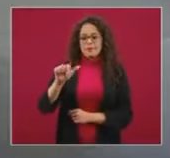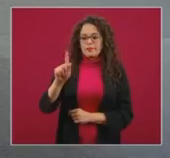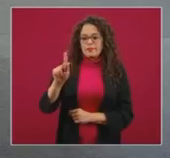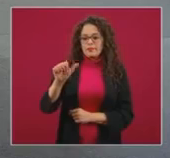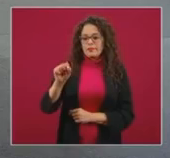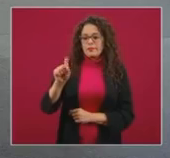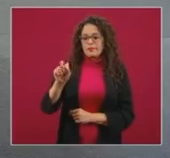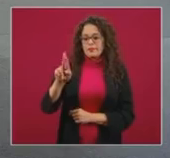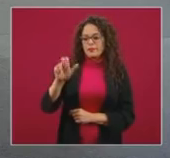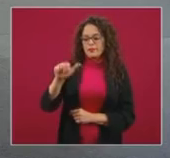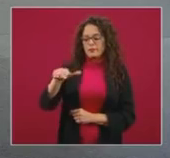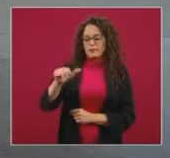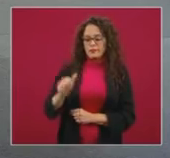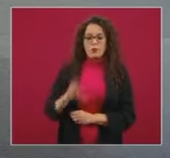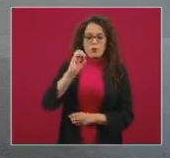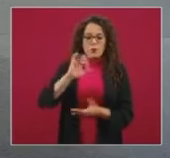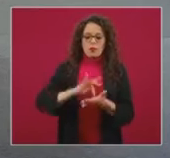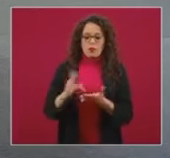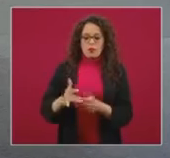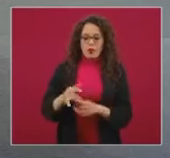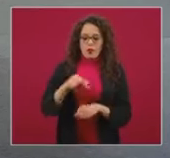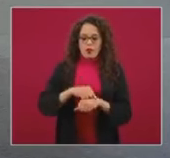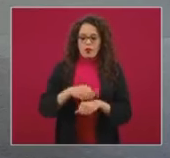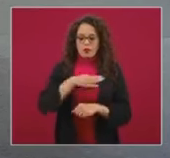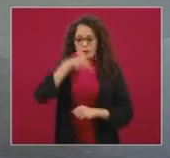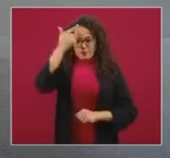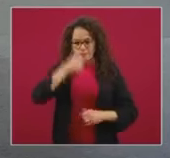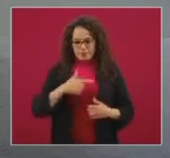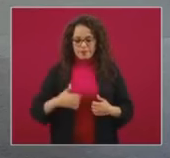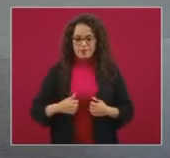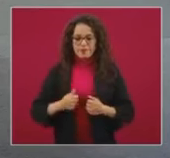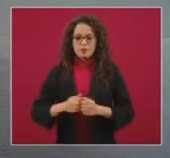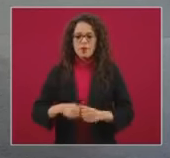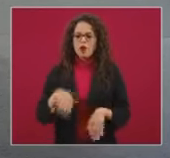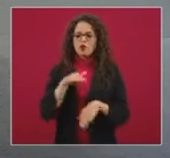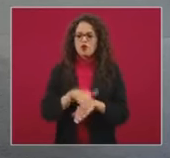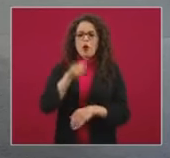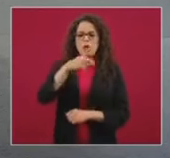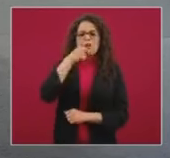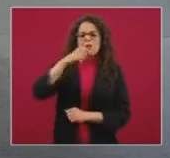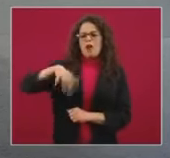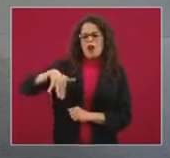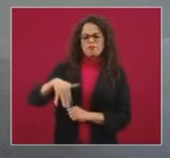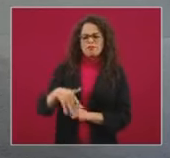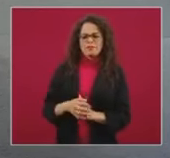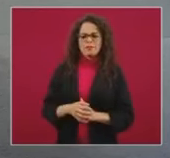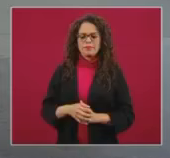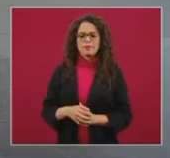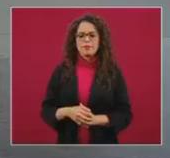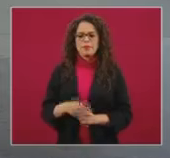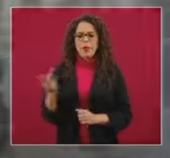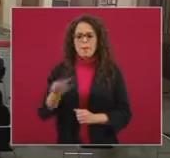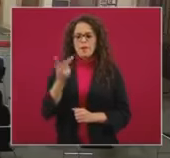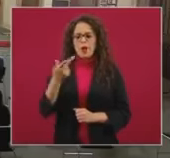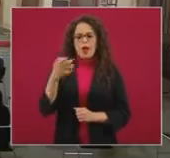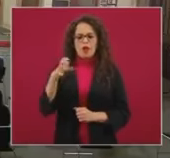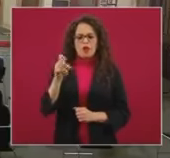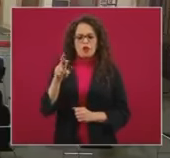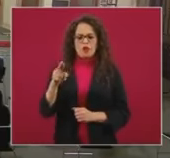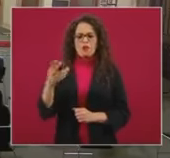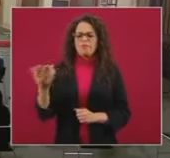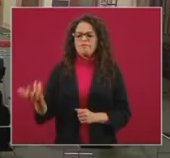Gracias, doctor. Buenas noches. Sobre lo que estaba diciendo al inicio y lo que preguntaba Héctor, ¿qué tanto